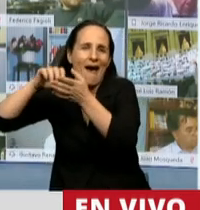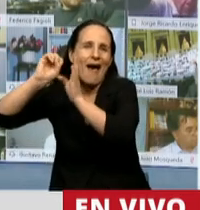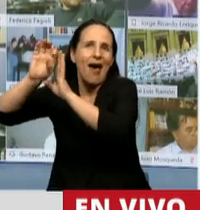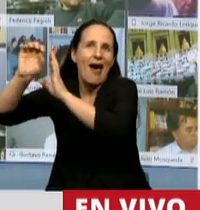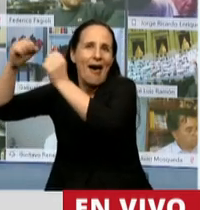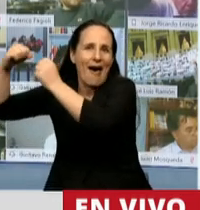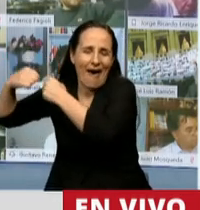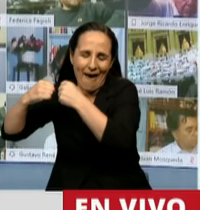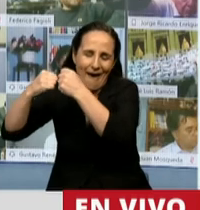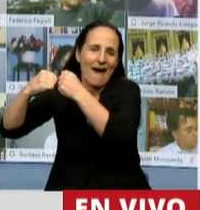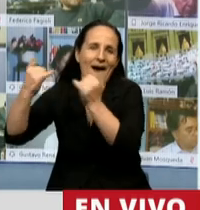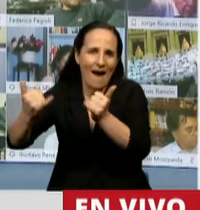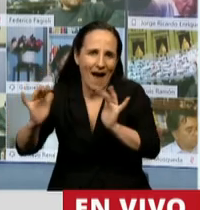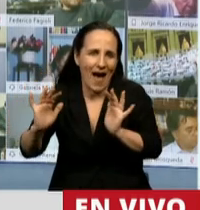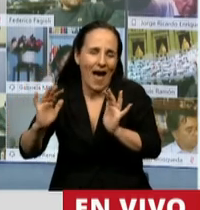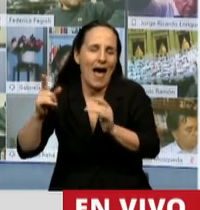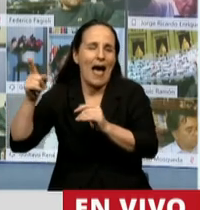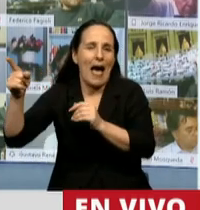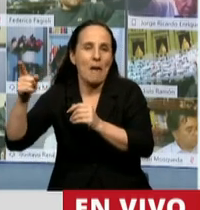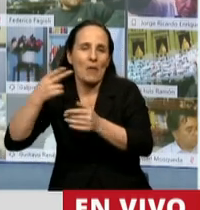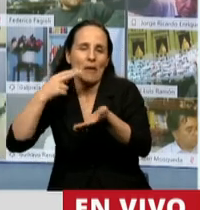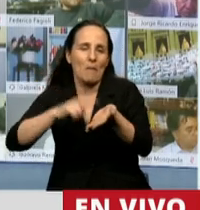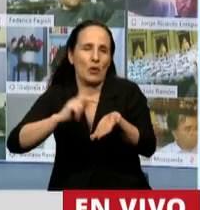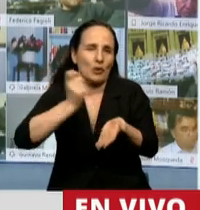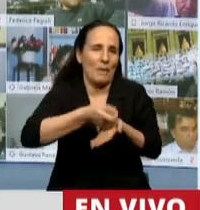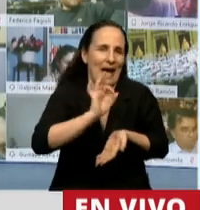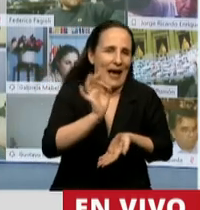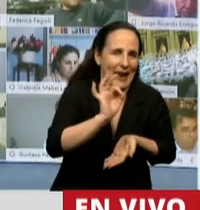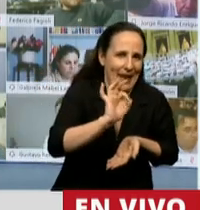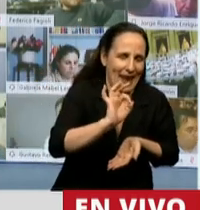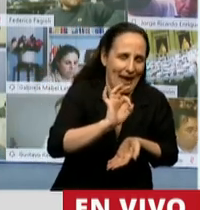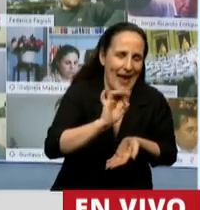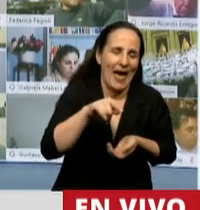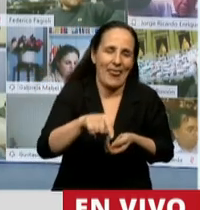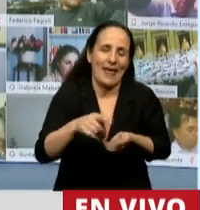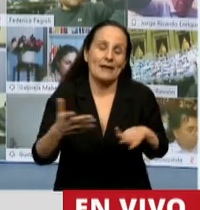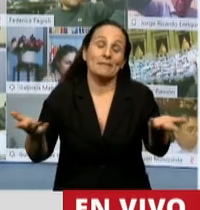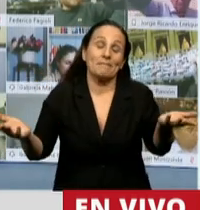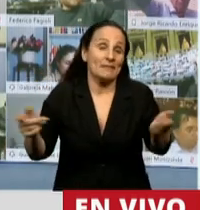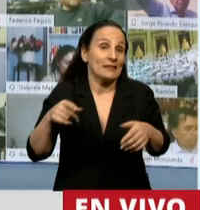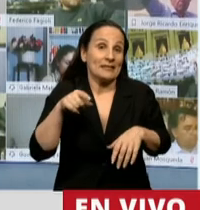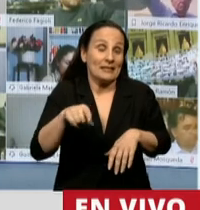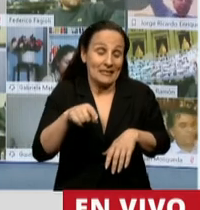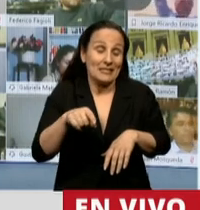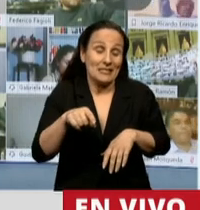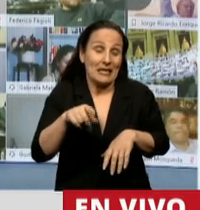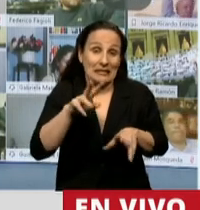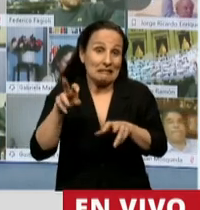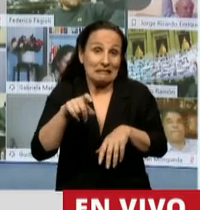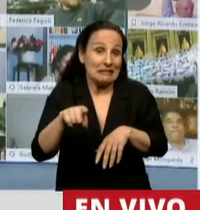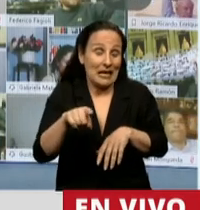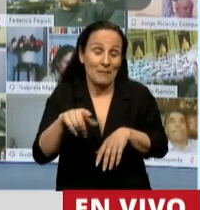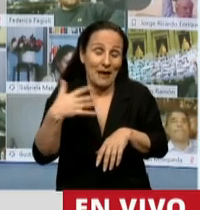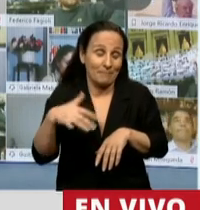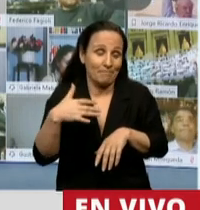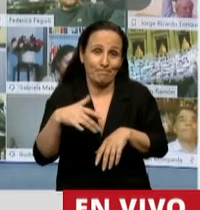escondidos para no pagar ningún impuesto para evadir impuestos en la Argentina eso es una diferencia sustancial